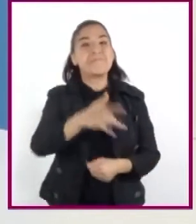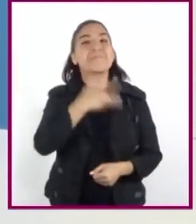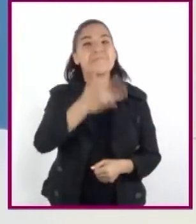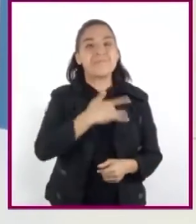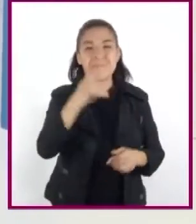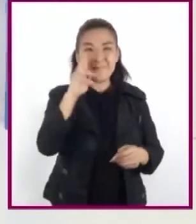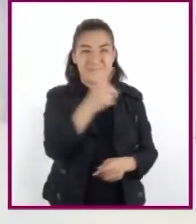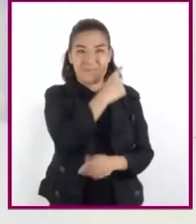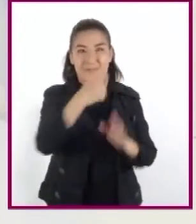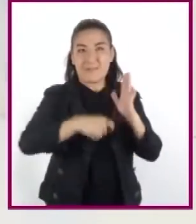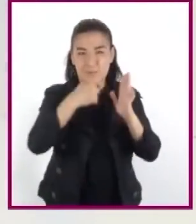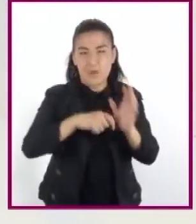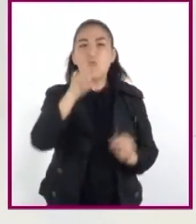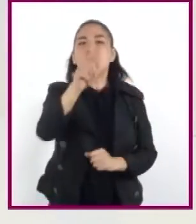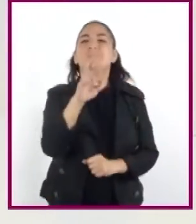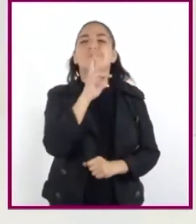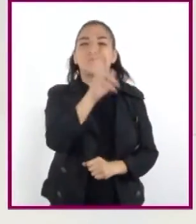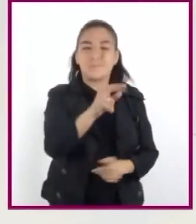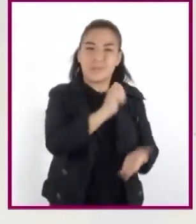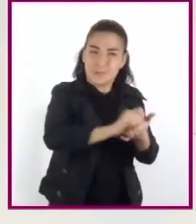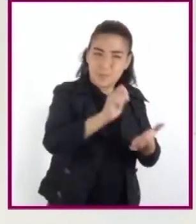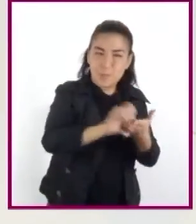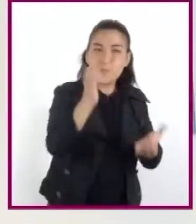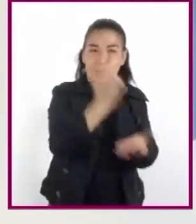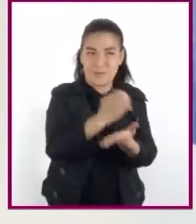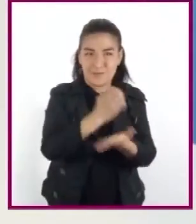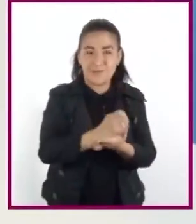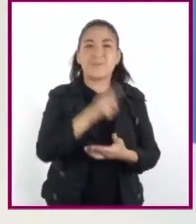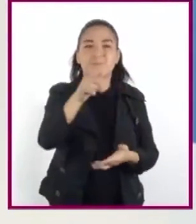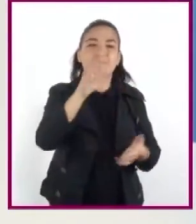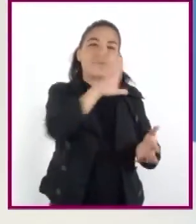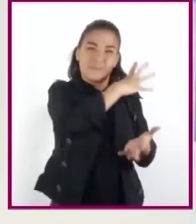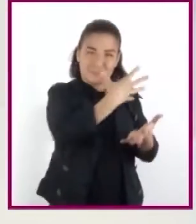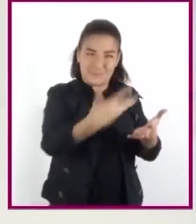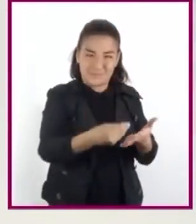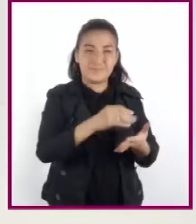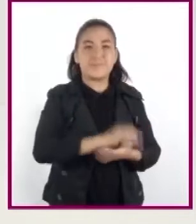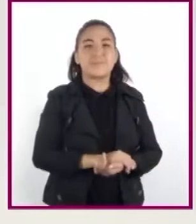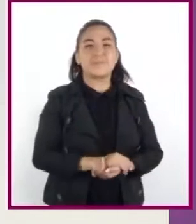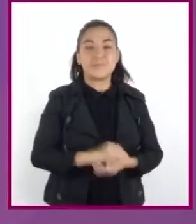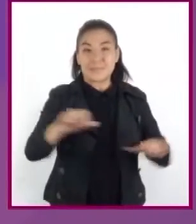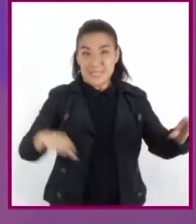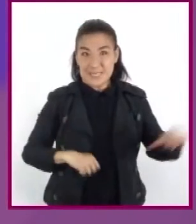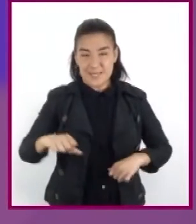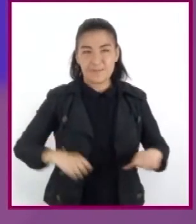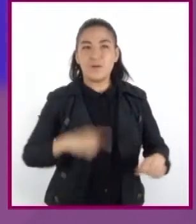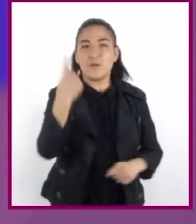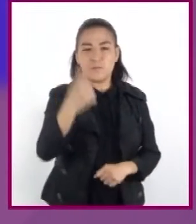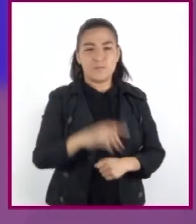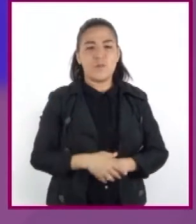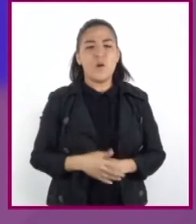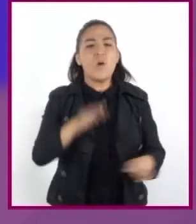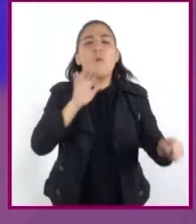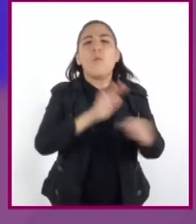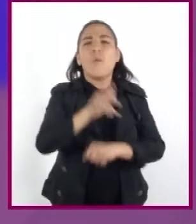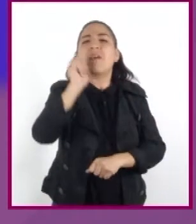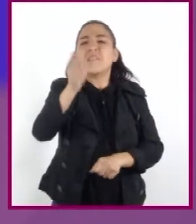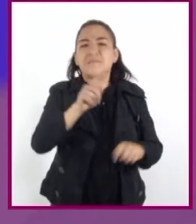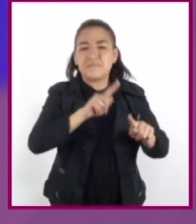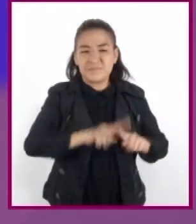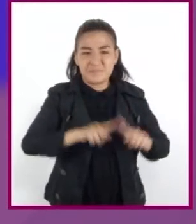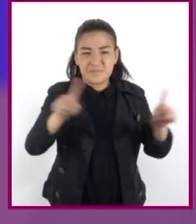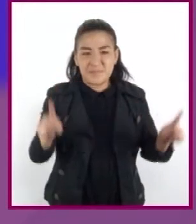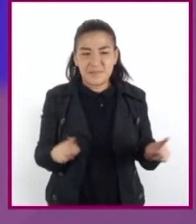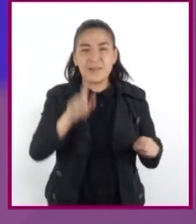el video? Por favor respondan en su cuaderno las siguientes preguntas. Actividad 1. ¿Cuál es la diferencia entre